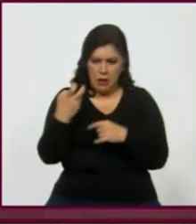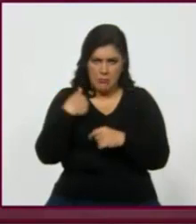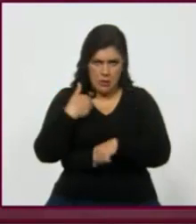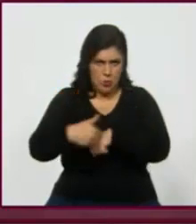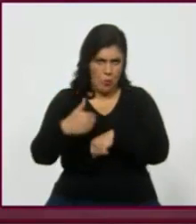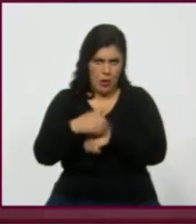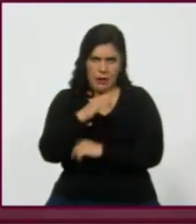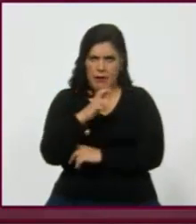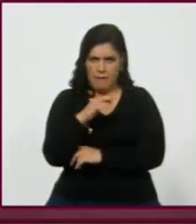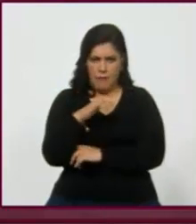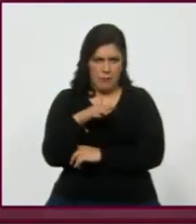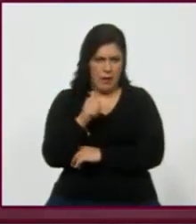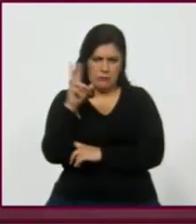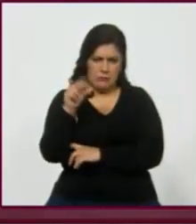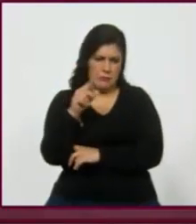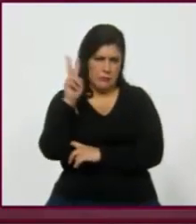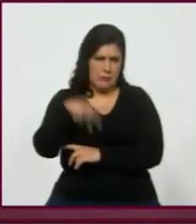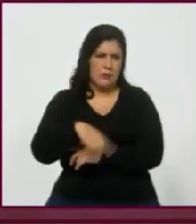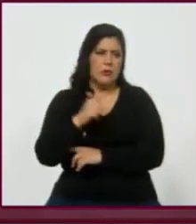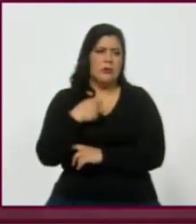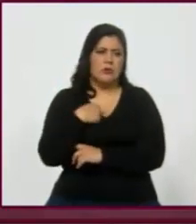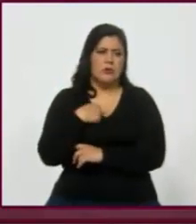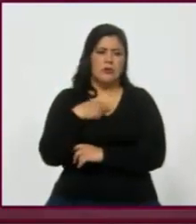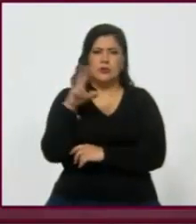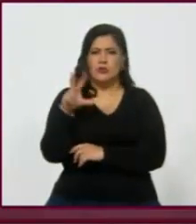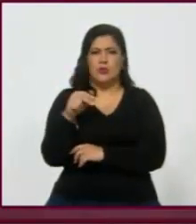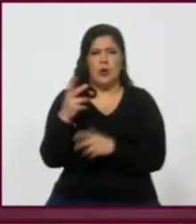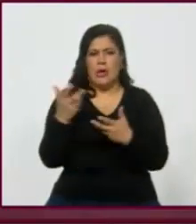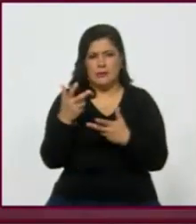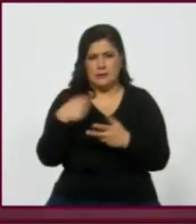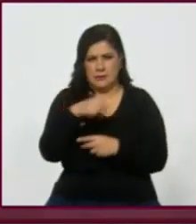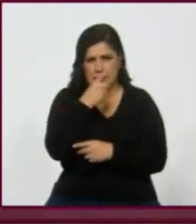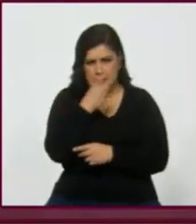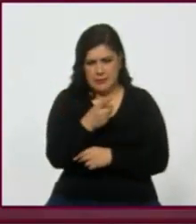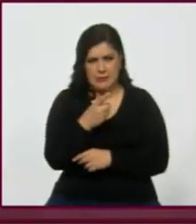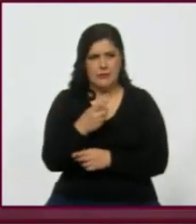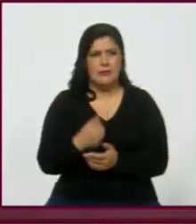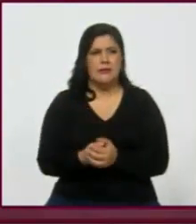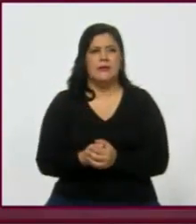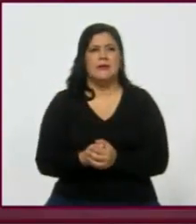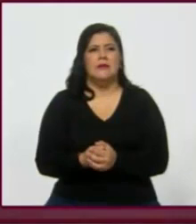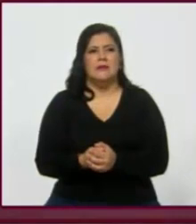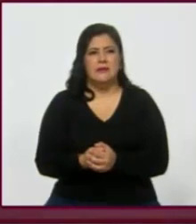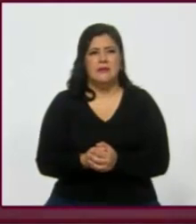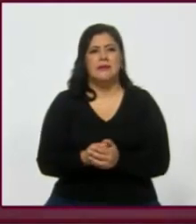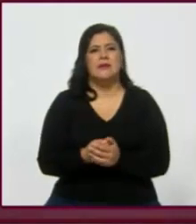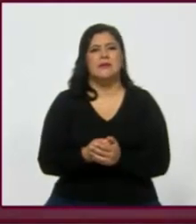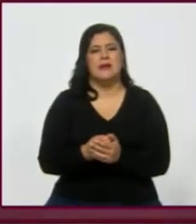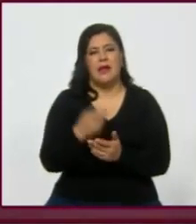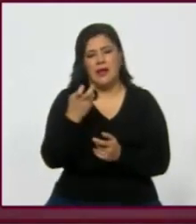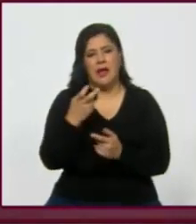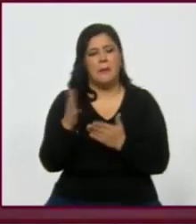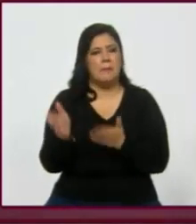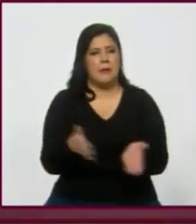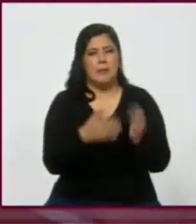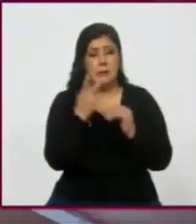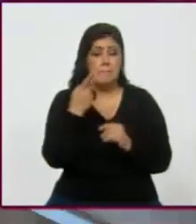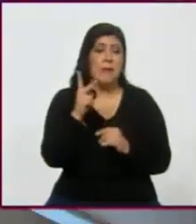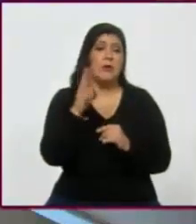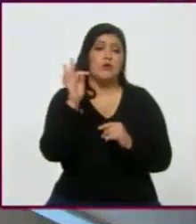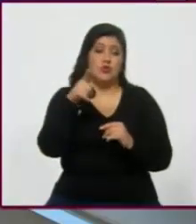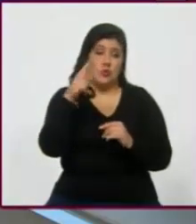De hecho, lo que dice Lorena Becerres, no hicimos, Exipol. Ah, acá hay. Bueno, pasa mucha página, como quien dice del Pero si ves,